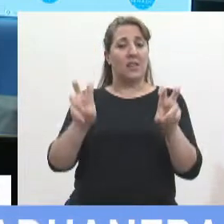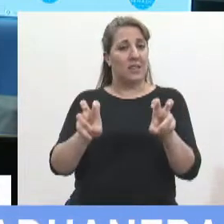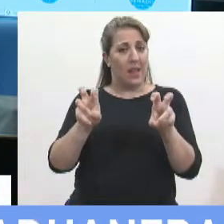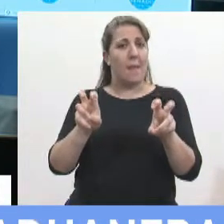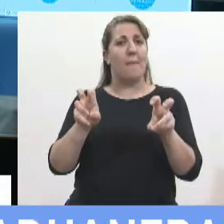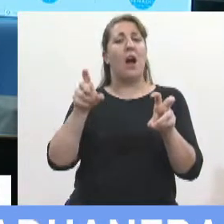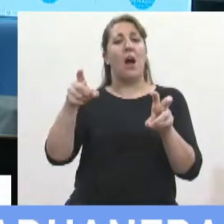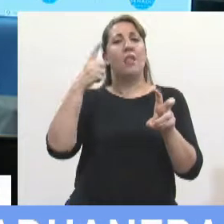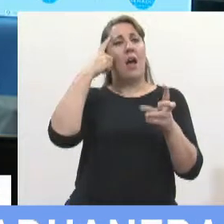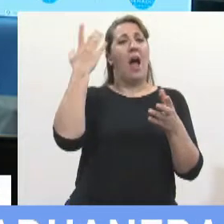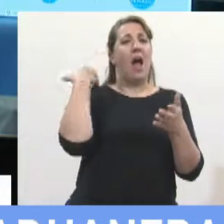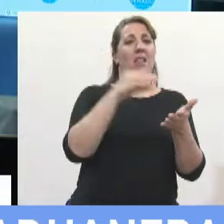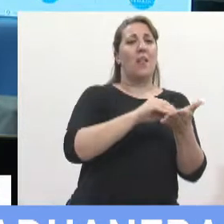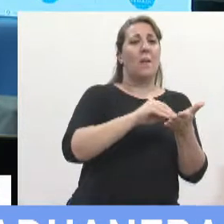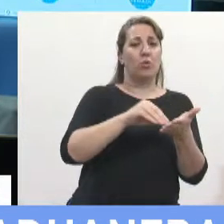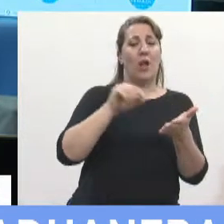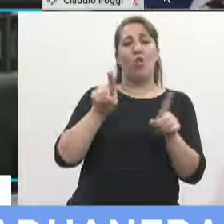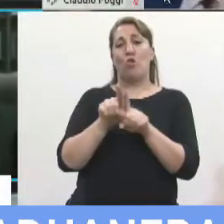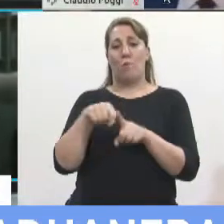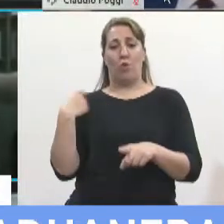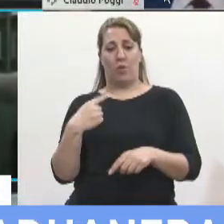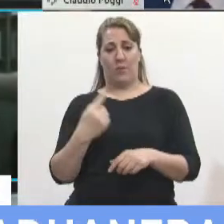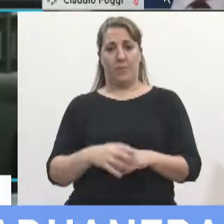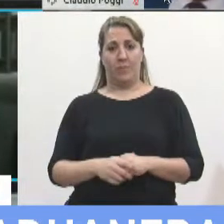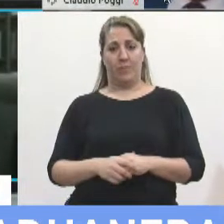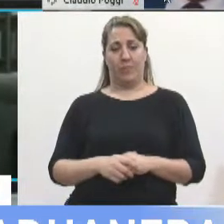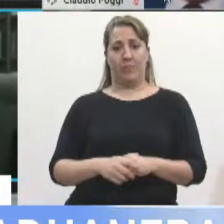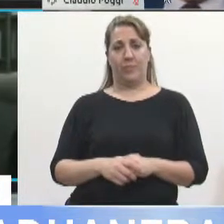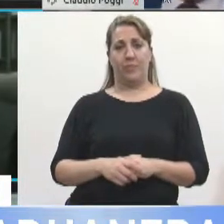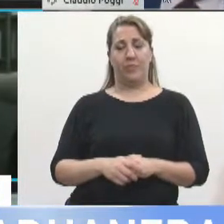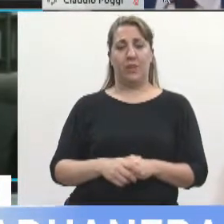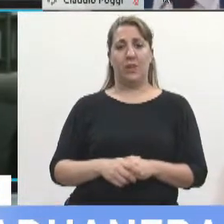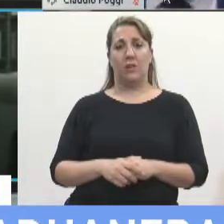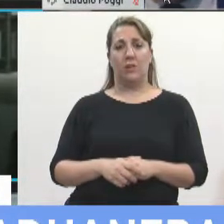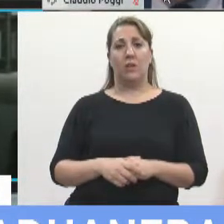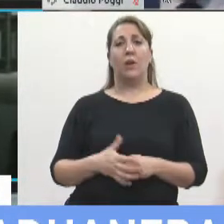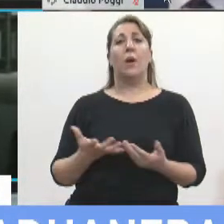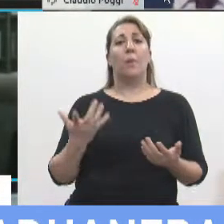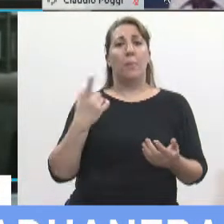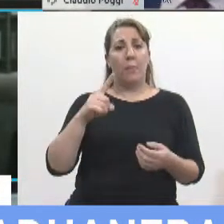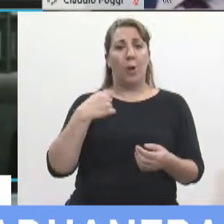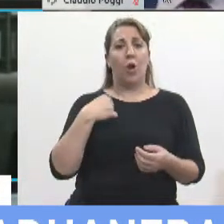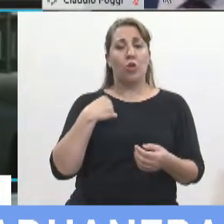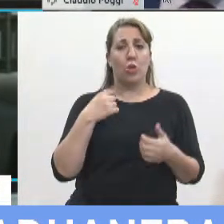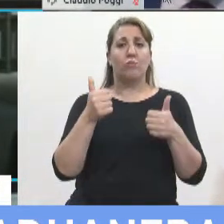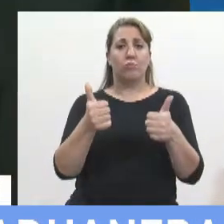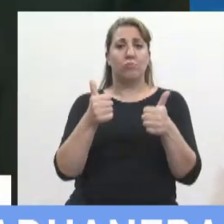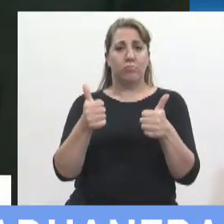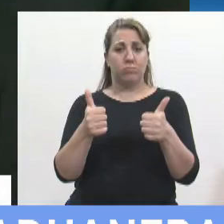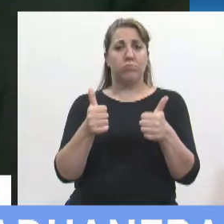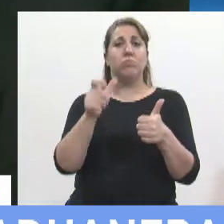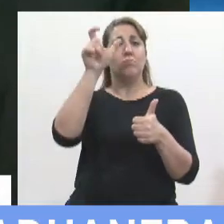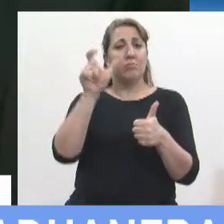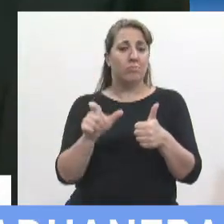tanto la Cámara de Diputados como nosotros ahora pero yo destaco la actitud del señor Parrilli Parrilli